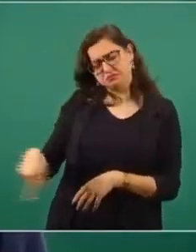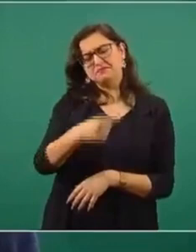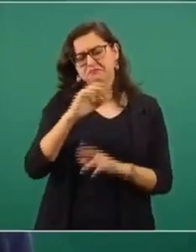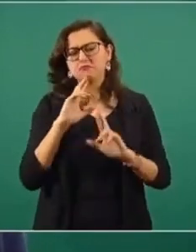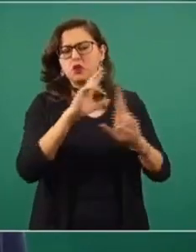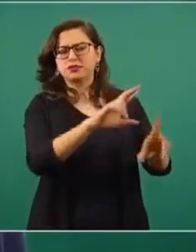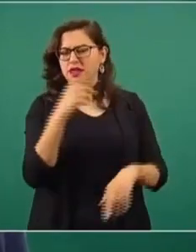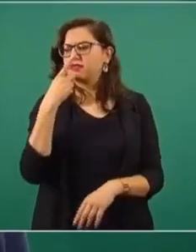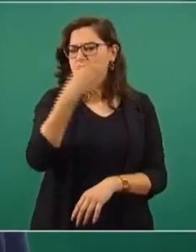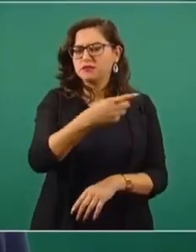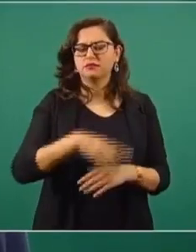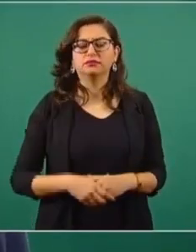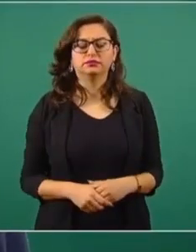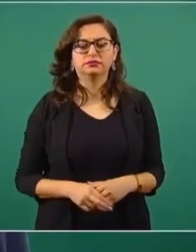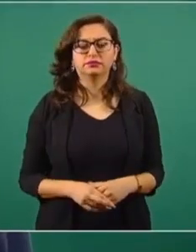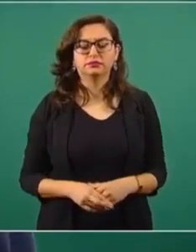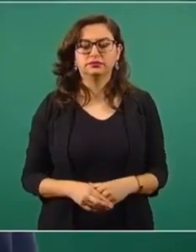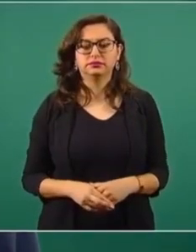contestara,